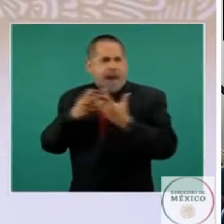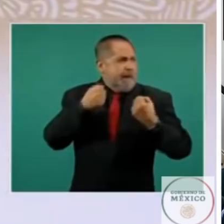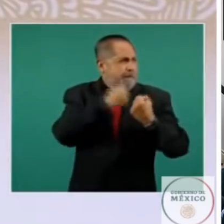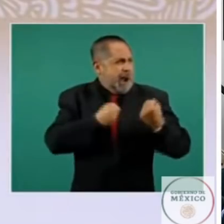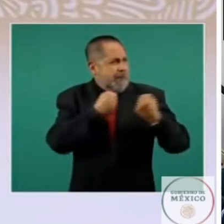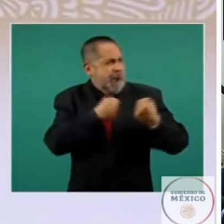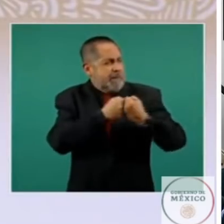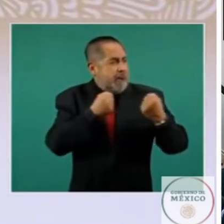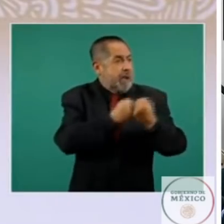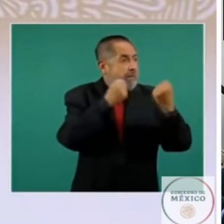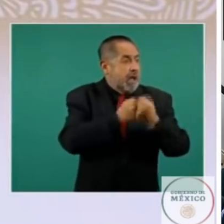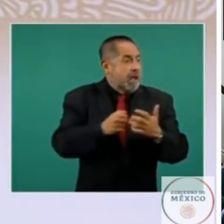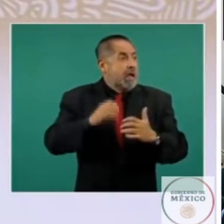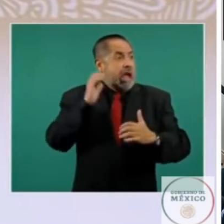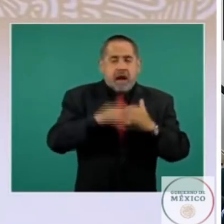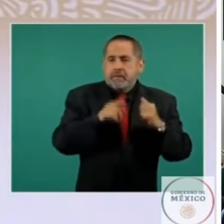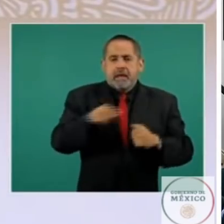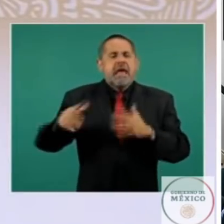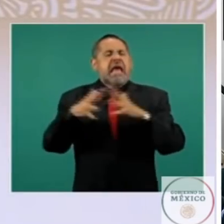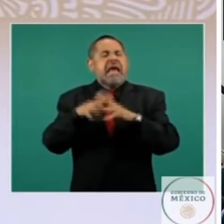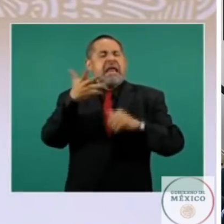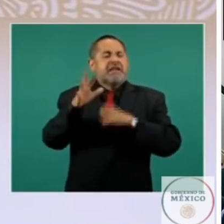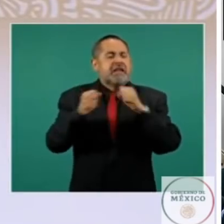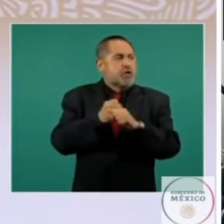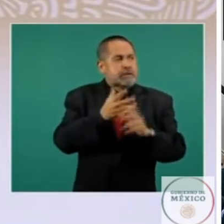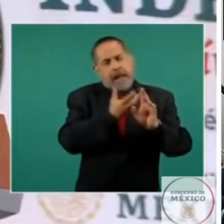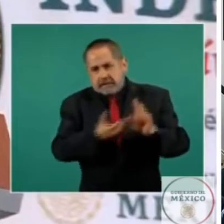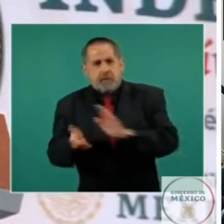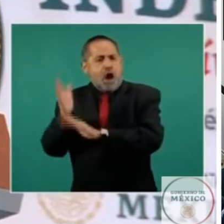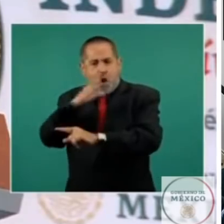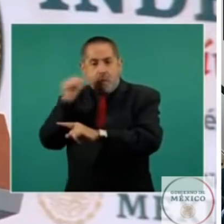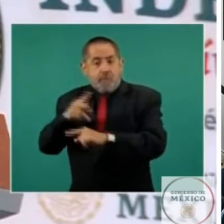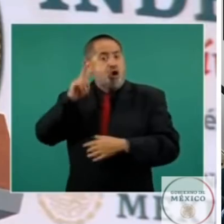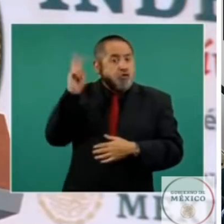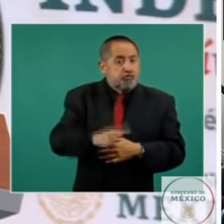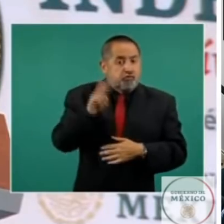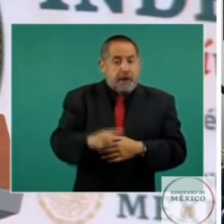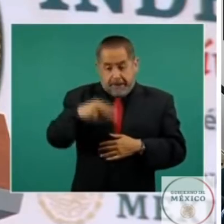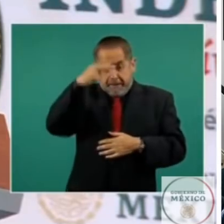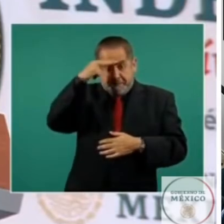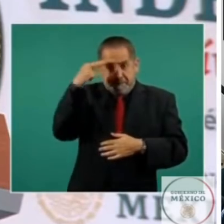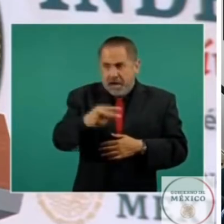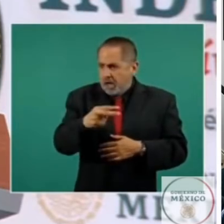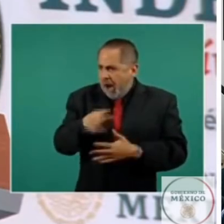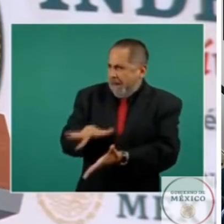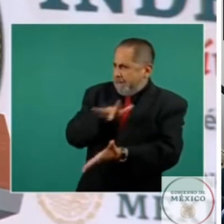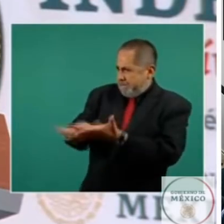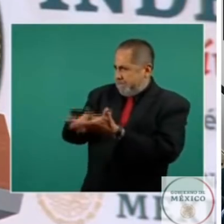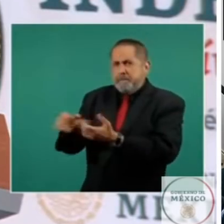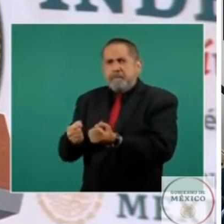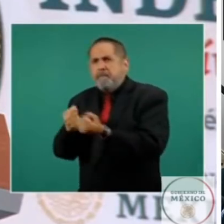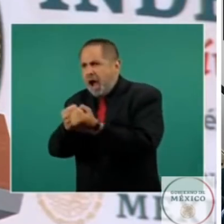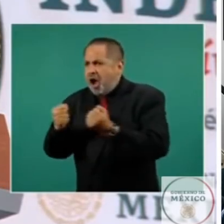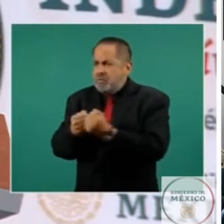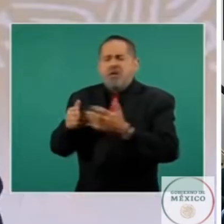comenzar la guerra de los 10 años. Fue México entonces el primer país en reconocer nuestra lucha armada y en abrir